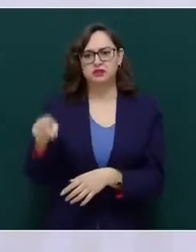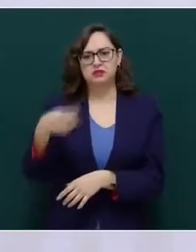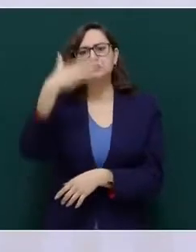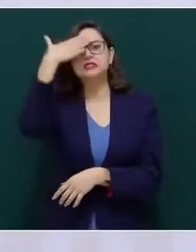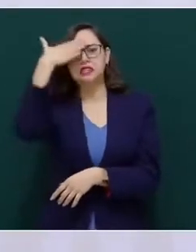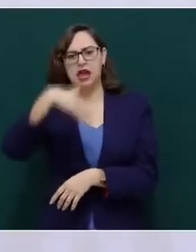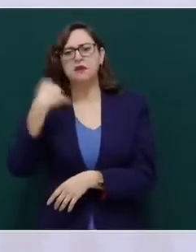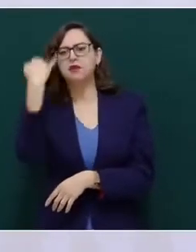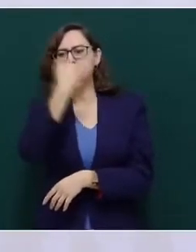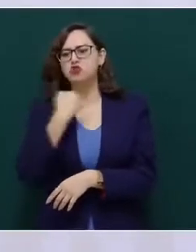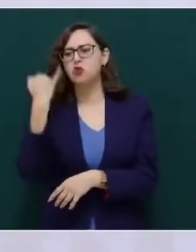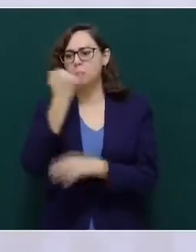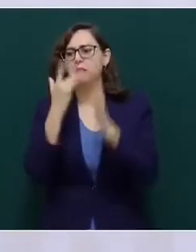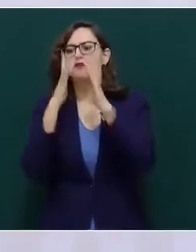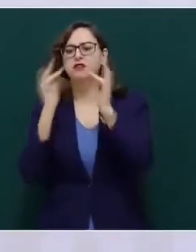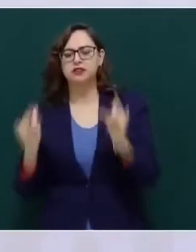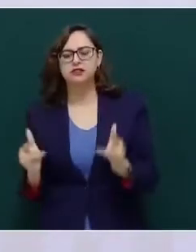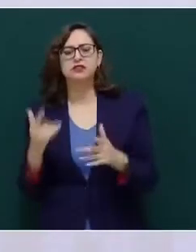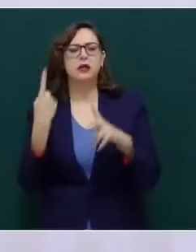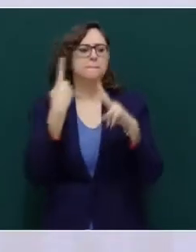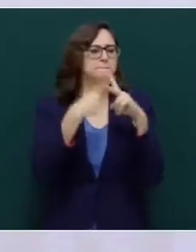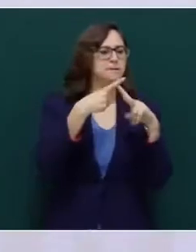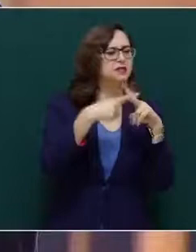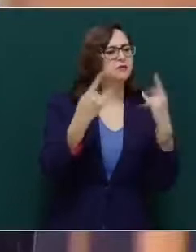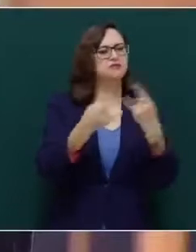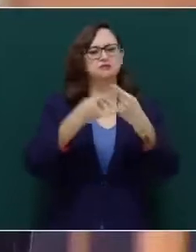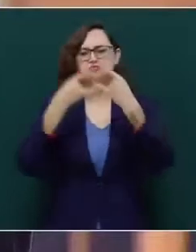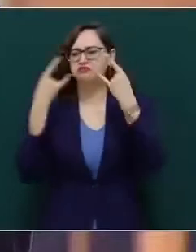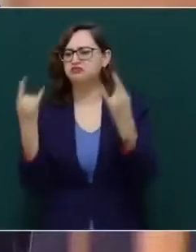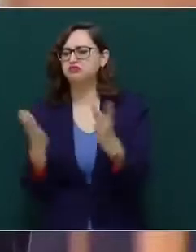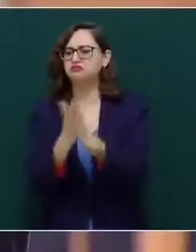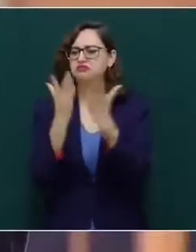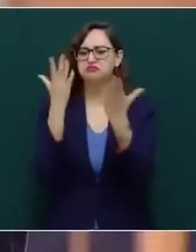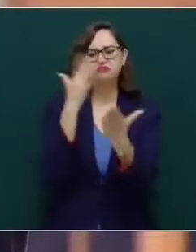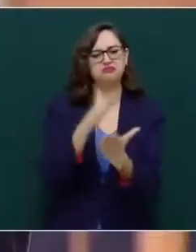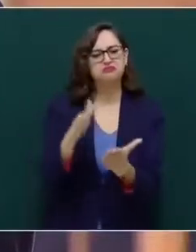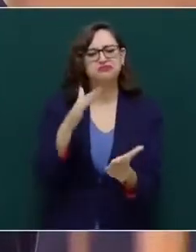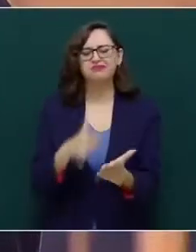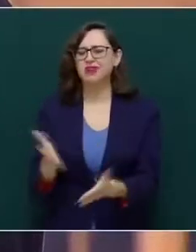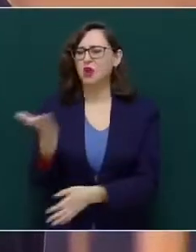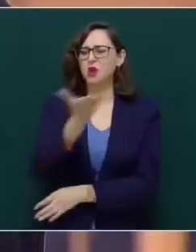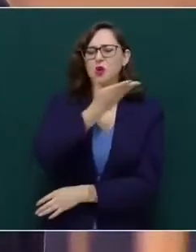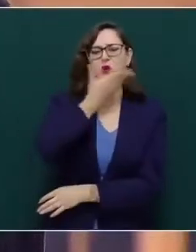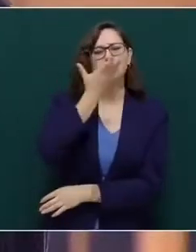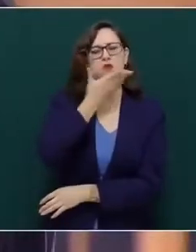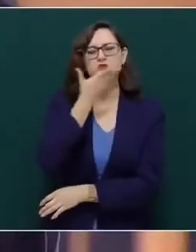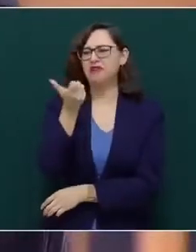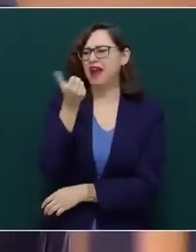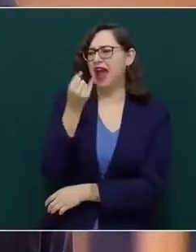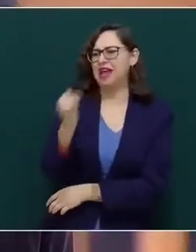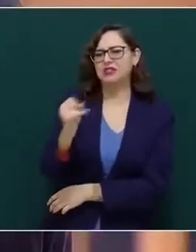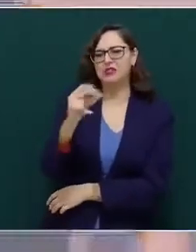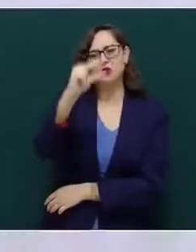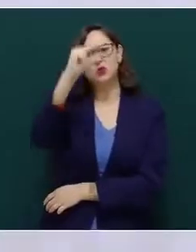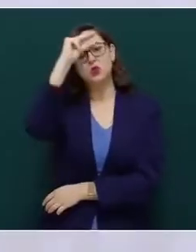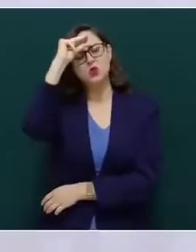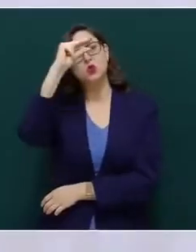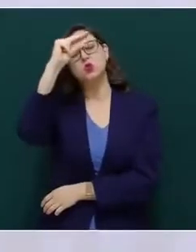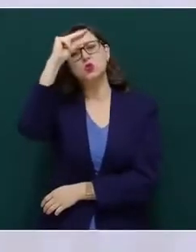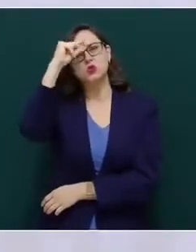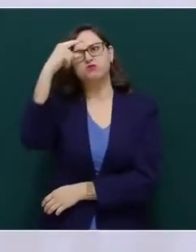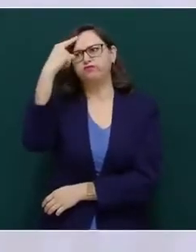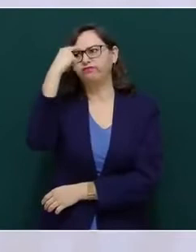de historia, de literatura, pero no sólo era un hombre de pensamiento,